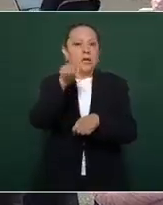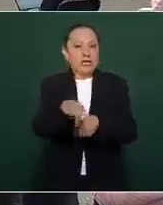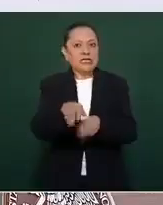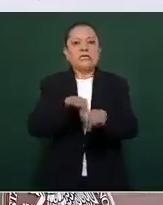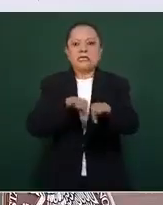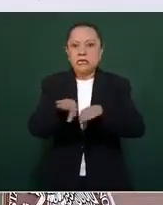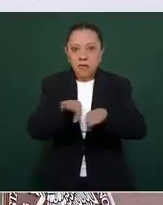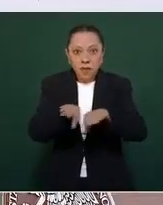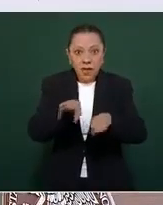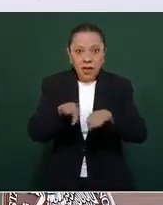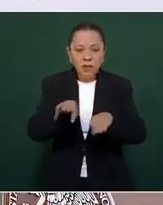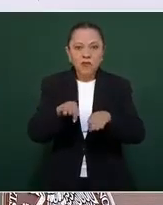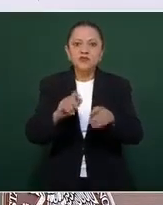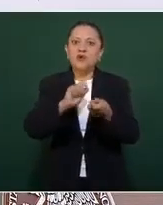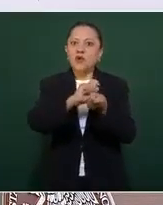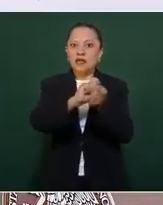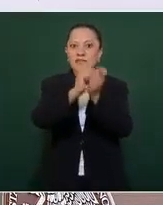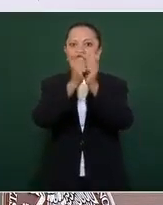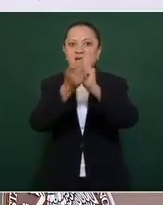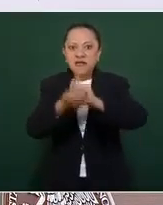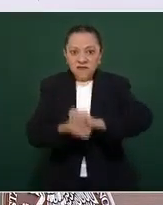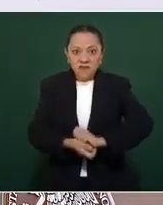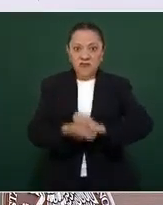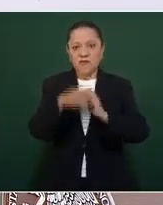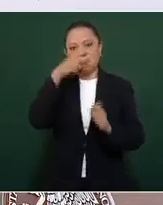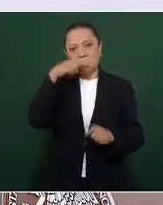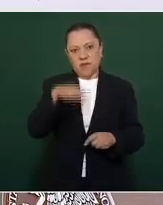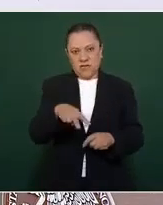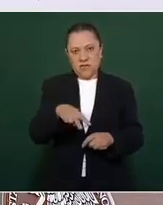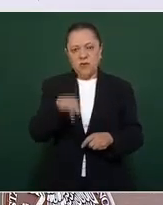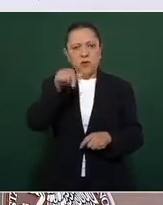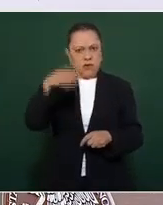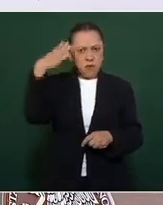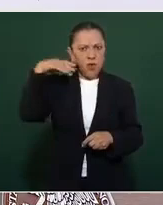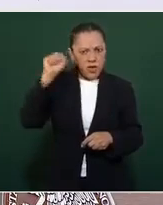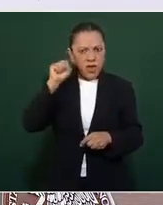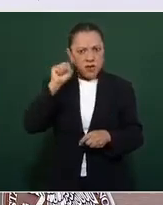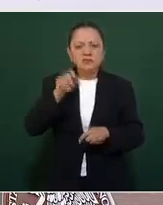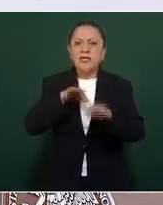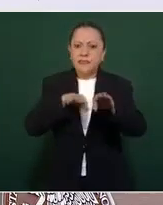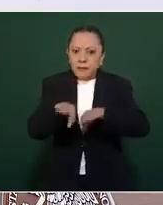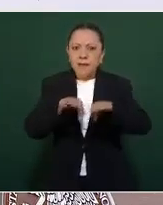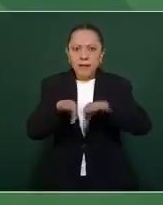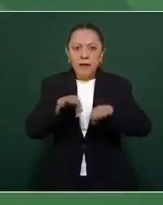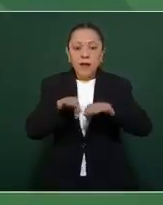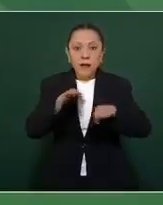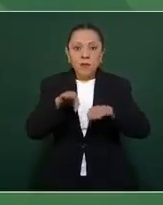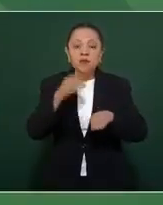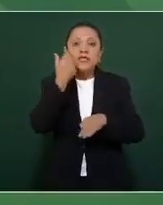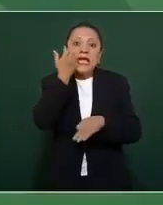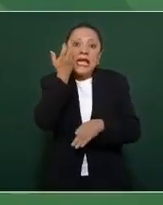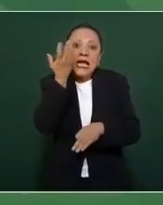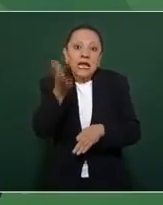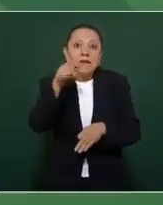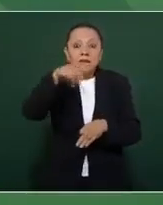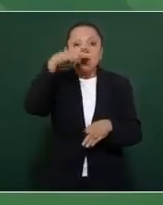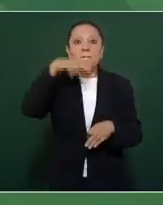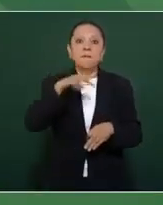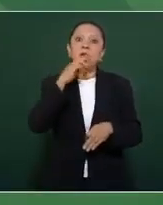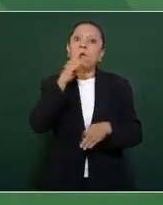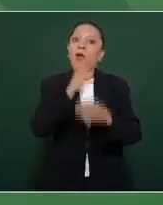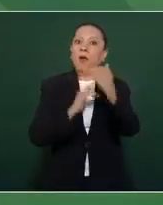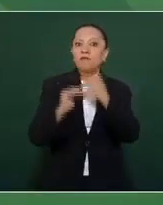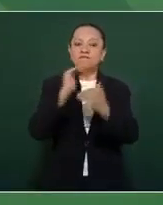En Morelos respaldamos su gestión trabajando. Buscamos que a México le vaya bien. En materia de salud, los morelenses